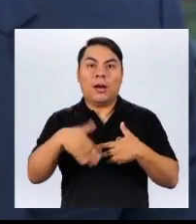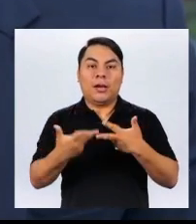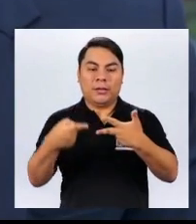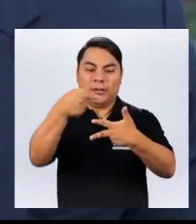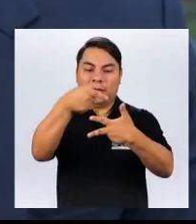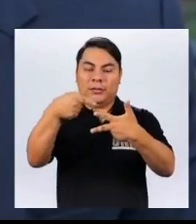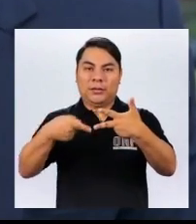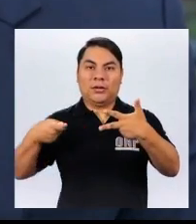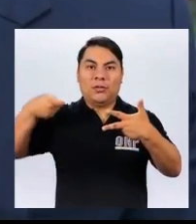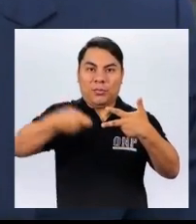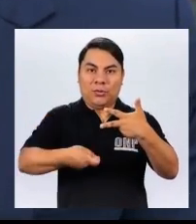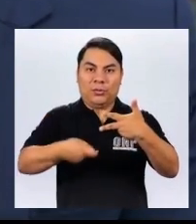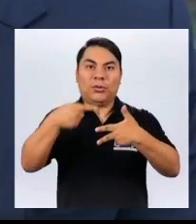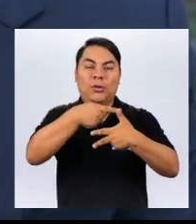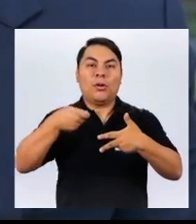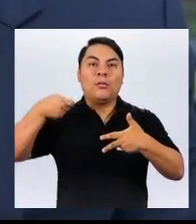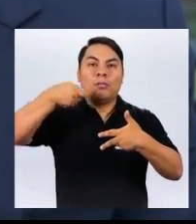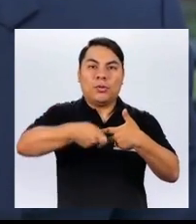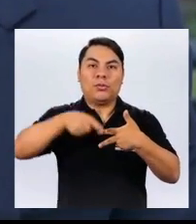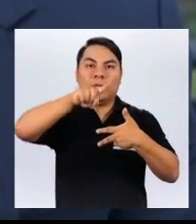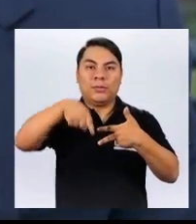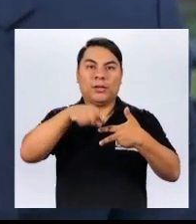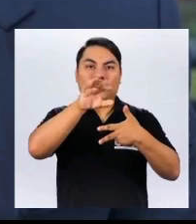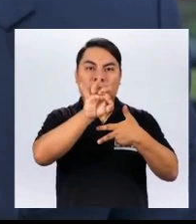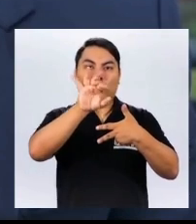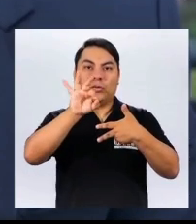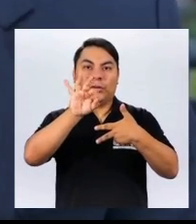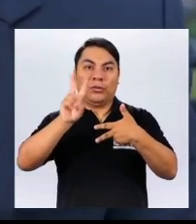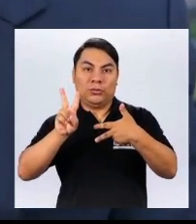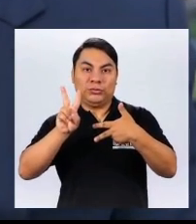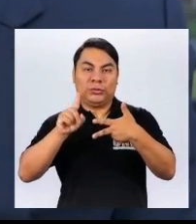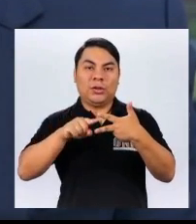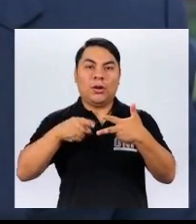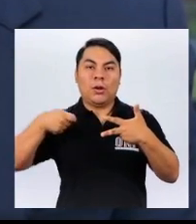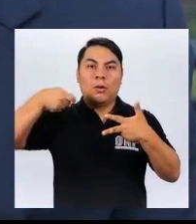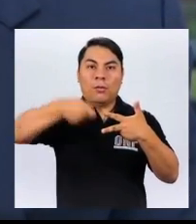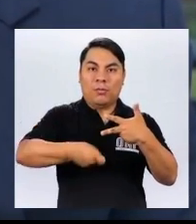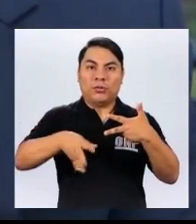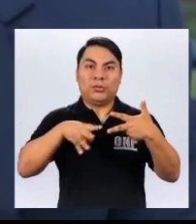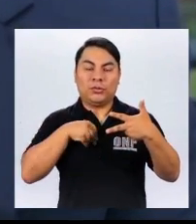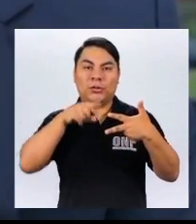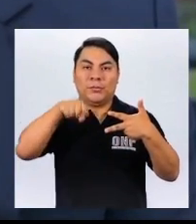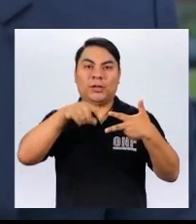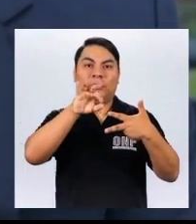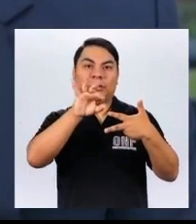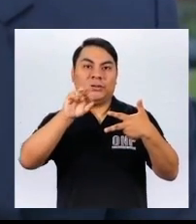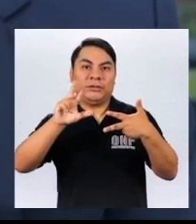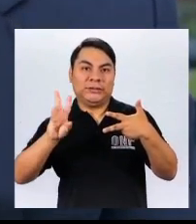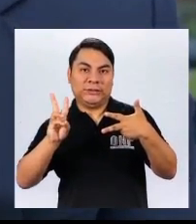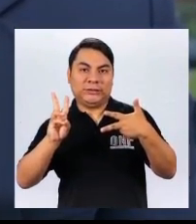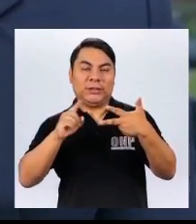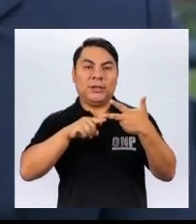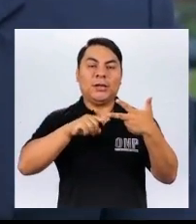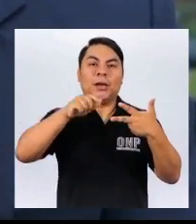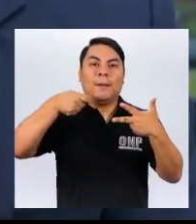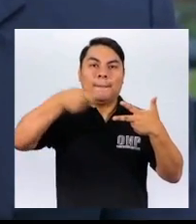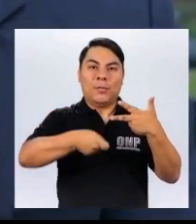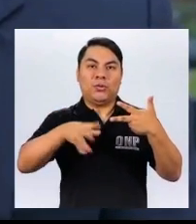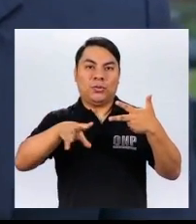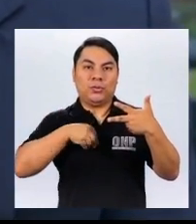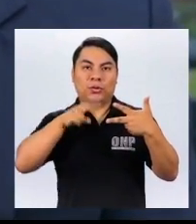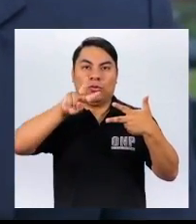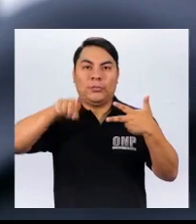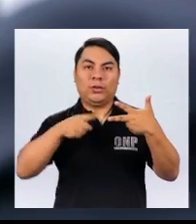tipos de bonos de reconocimiento El bono de reconocimiento 1992 El bono de reconocimiento de 1996 y el bono de